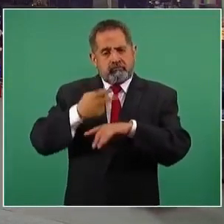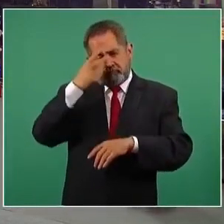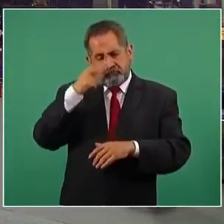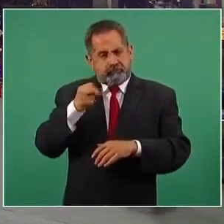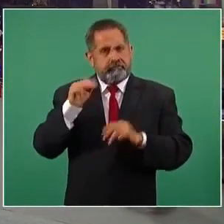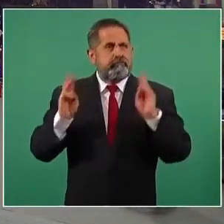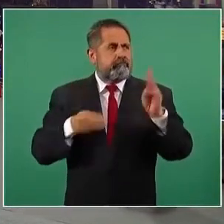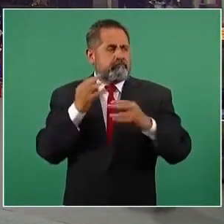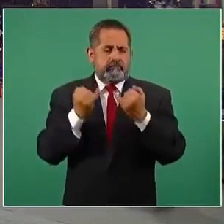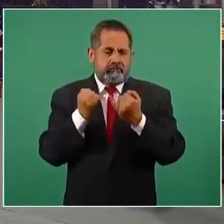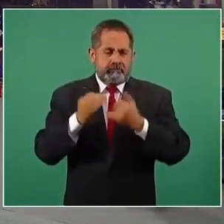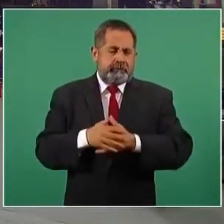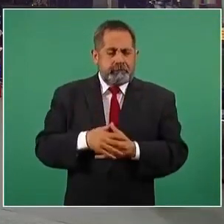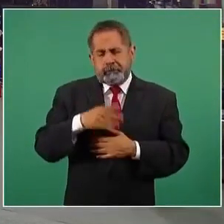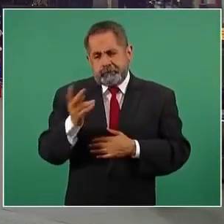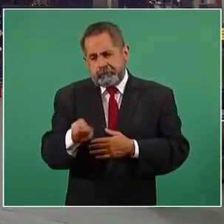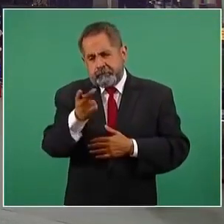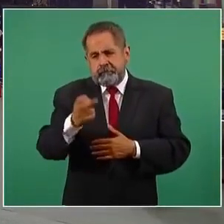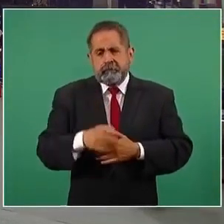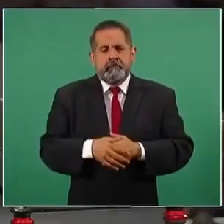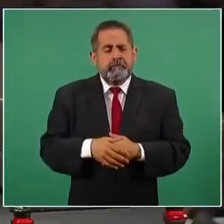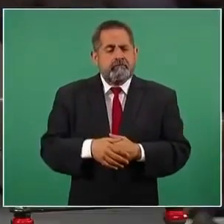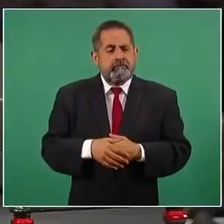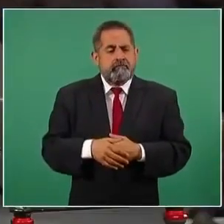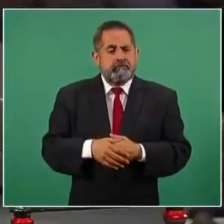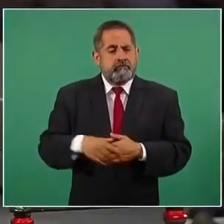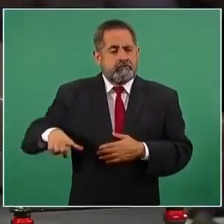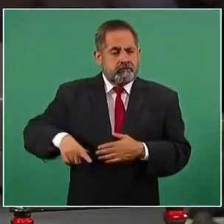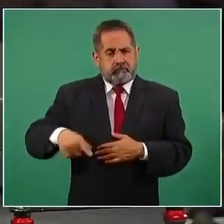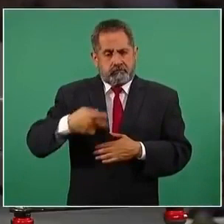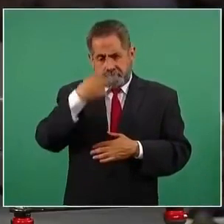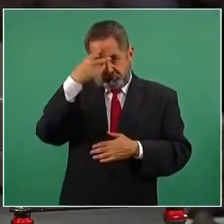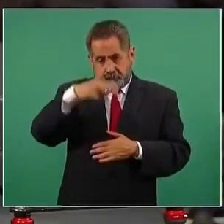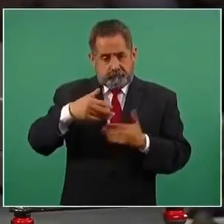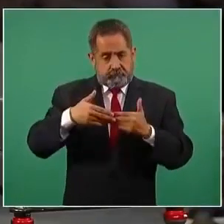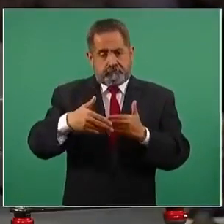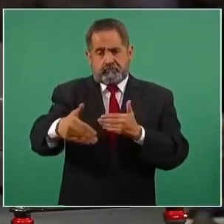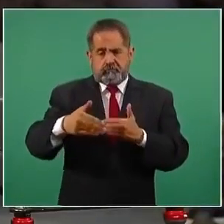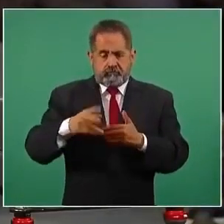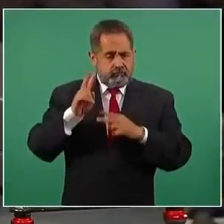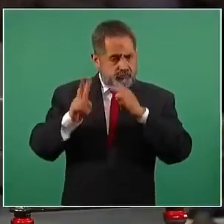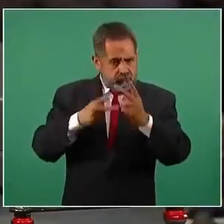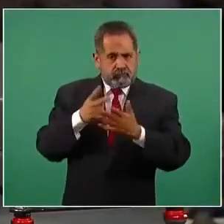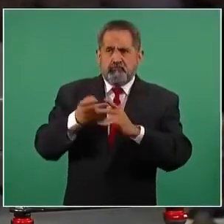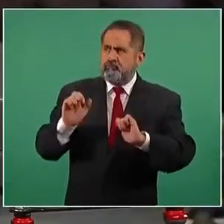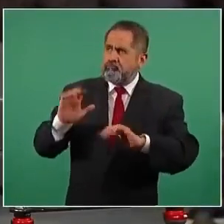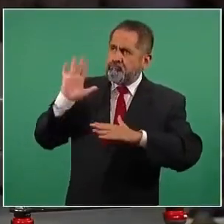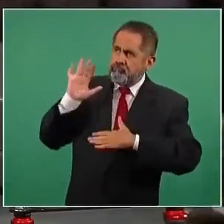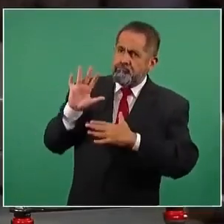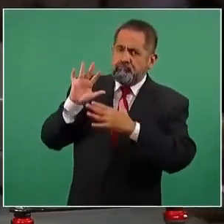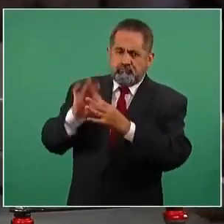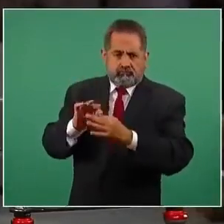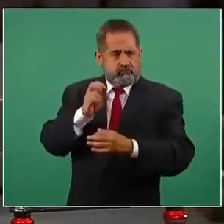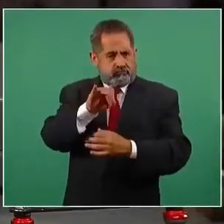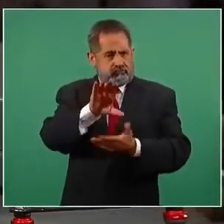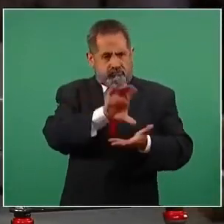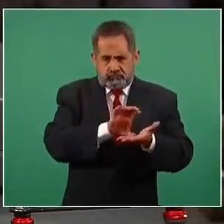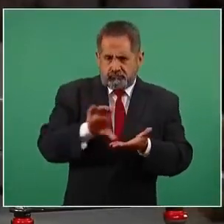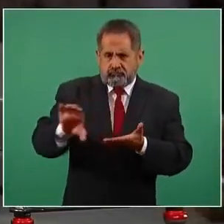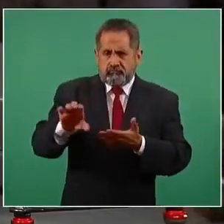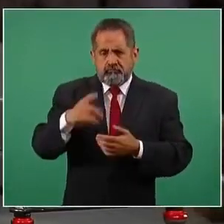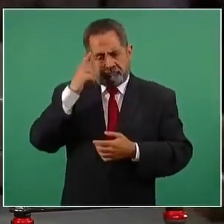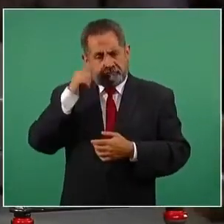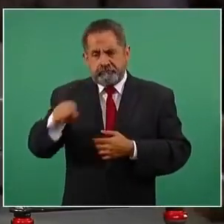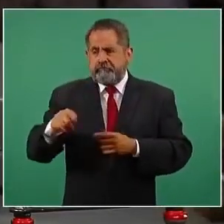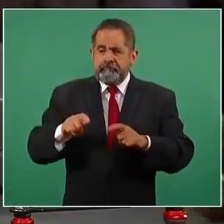en el mundo. La pregunta sería en su administración, México va a comprometerse justamente a destinar este 30 por ciento del